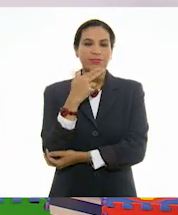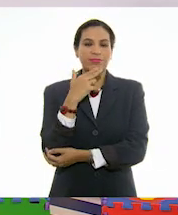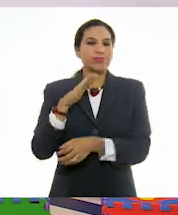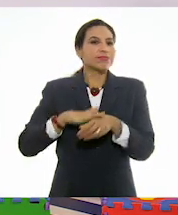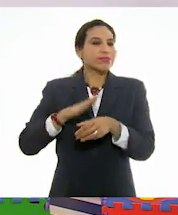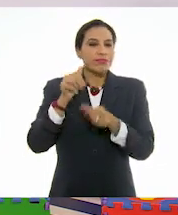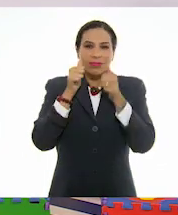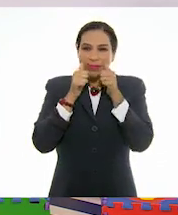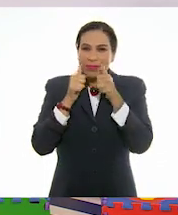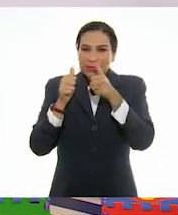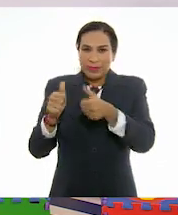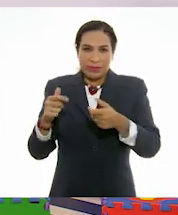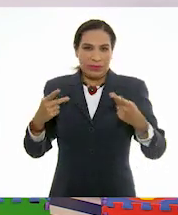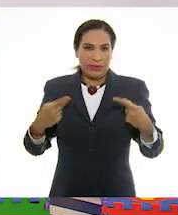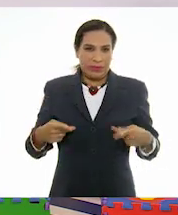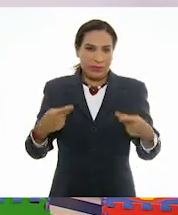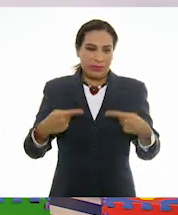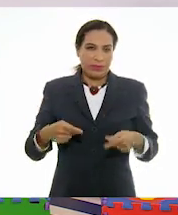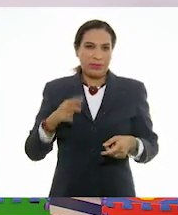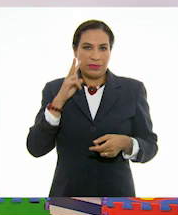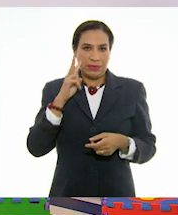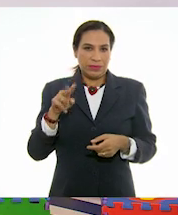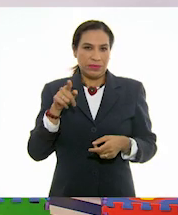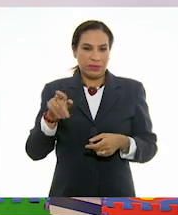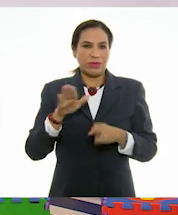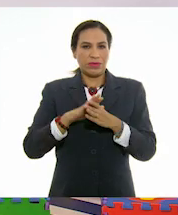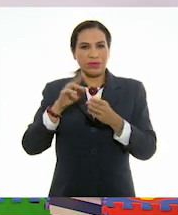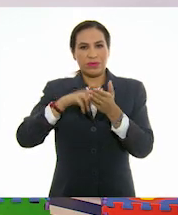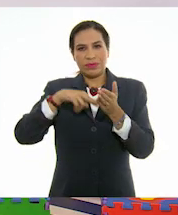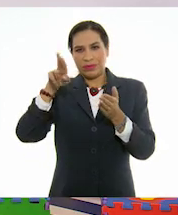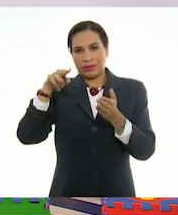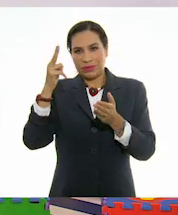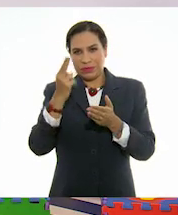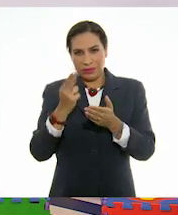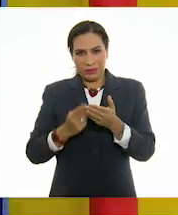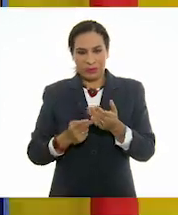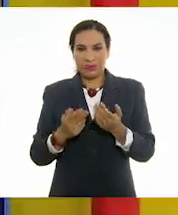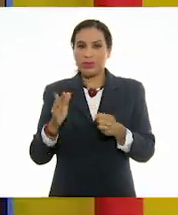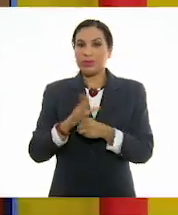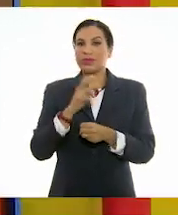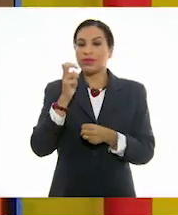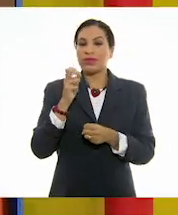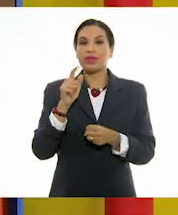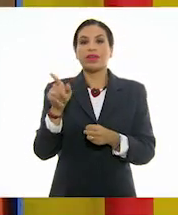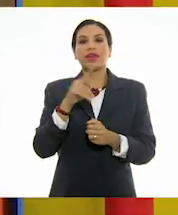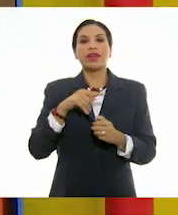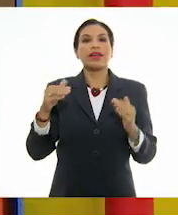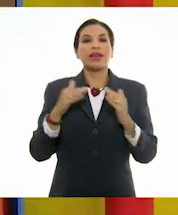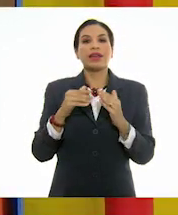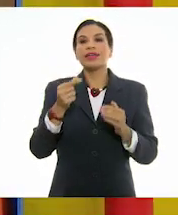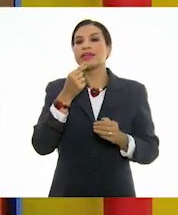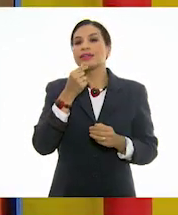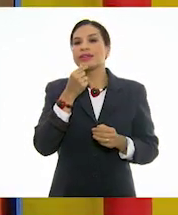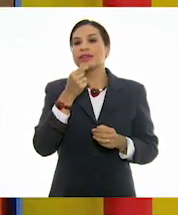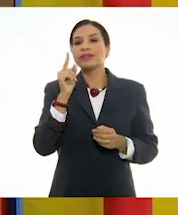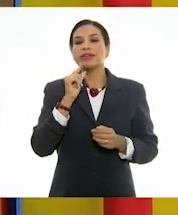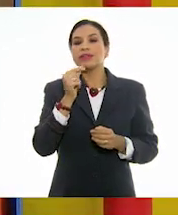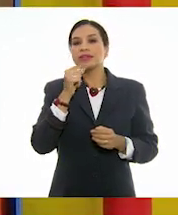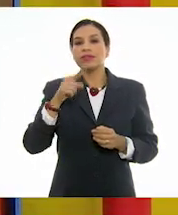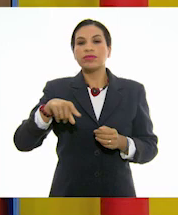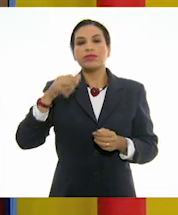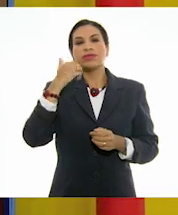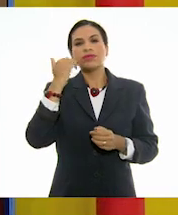que más notara la persona que veía su composición. Muy bien. Entonces, si allá en casa las niñas y los niños